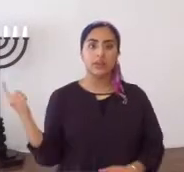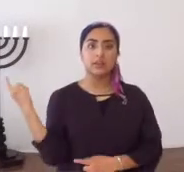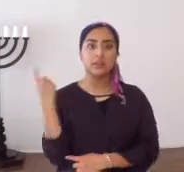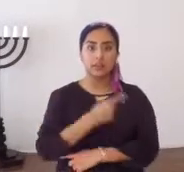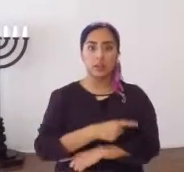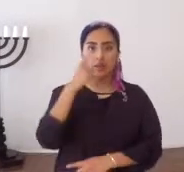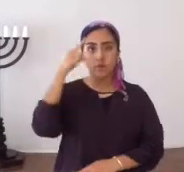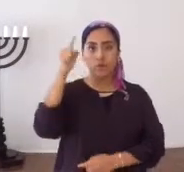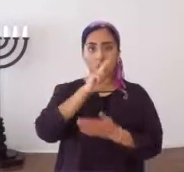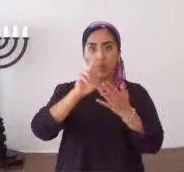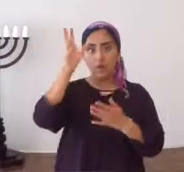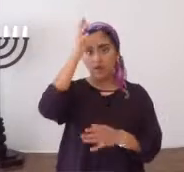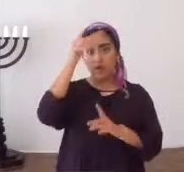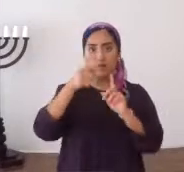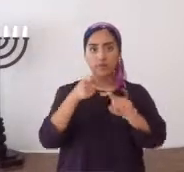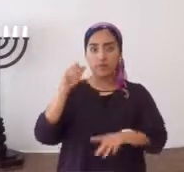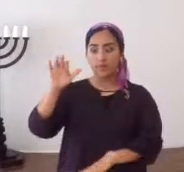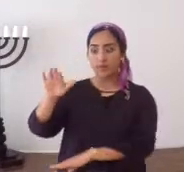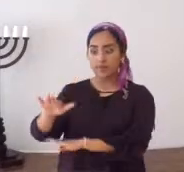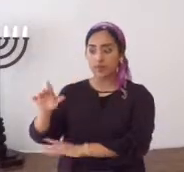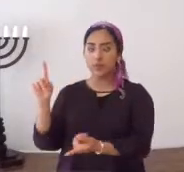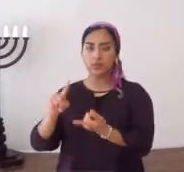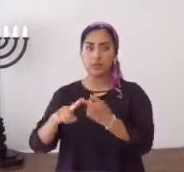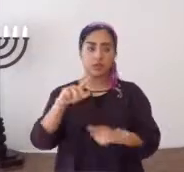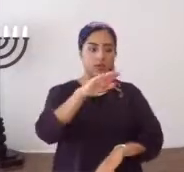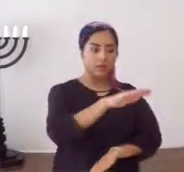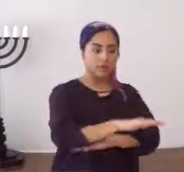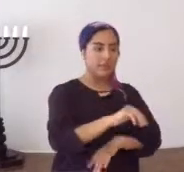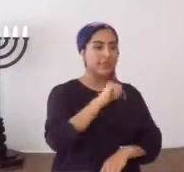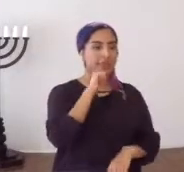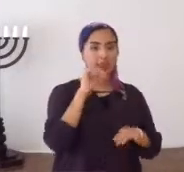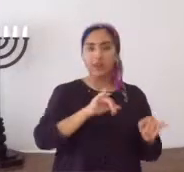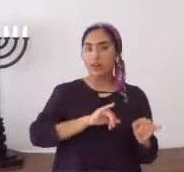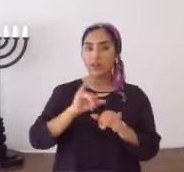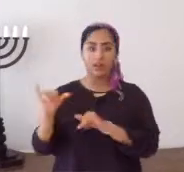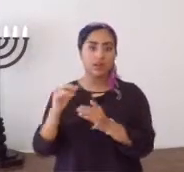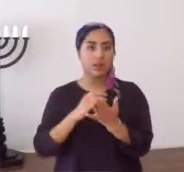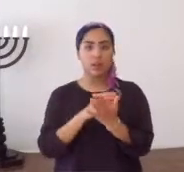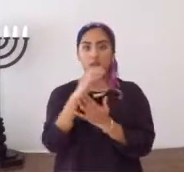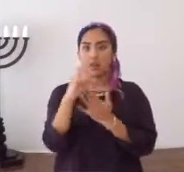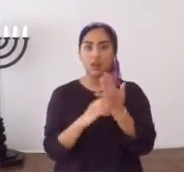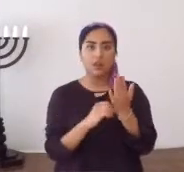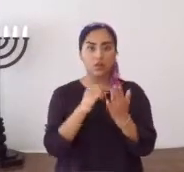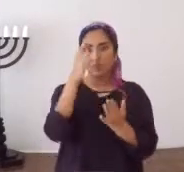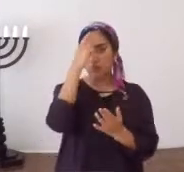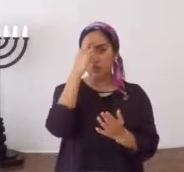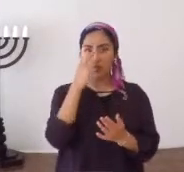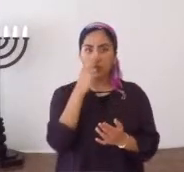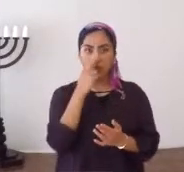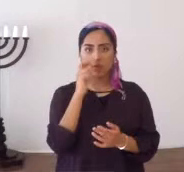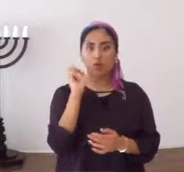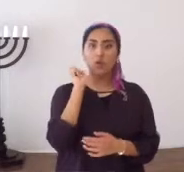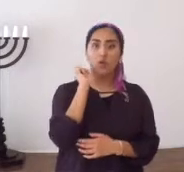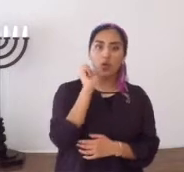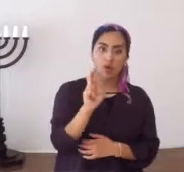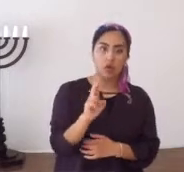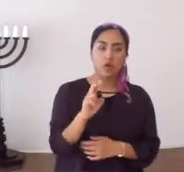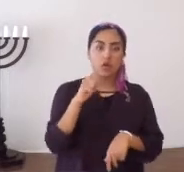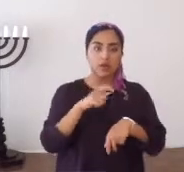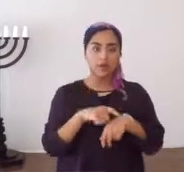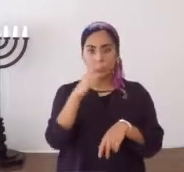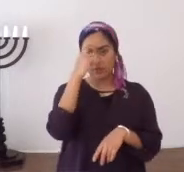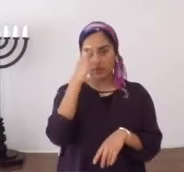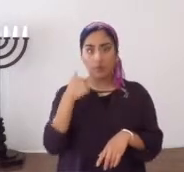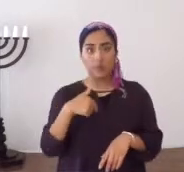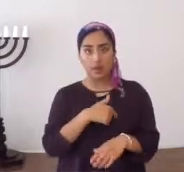Bereshit, el día para el Padre Eterno va de tarde a tarde. No es como el calendario romano,